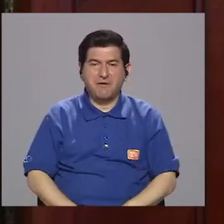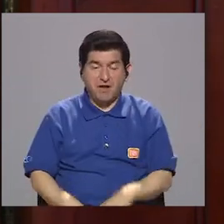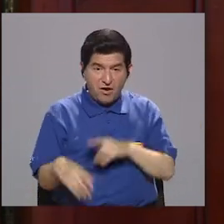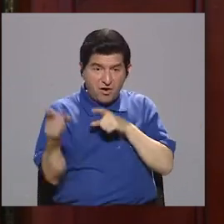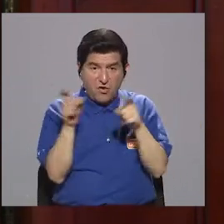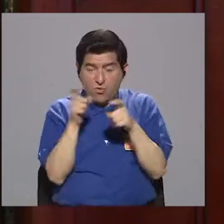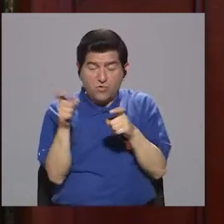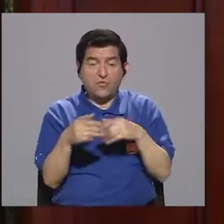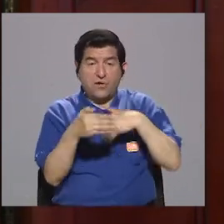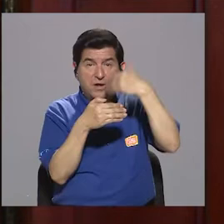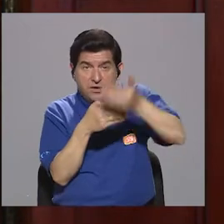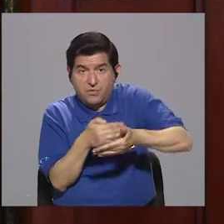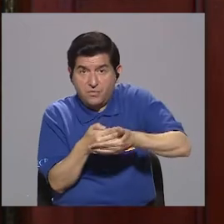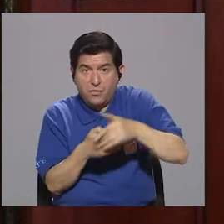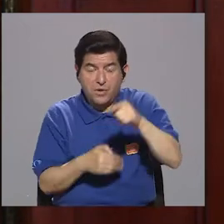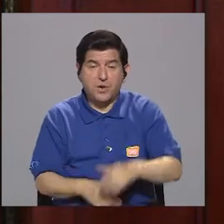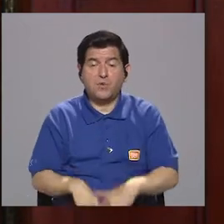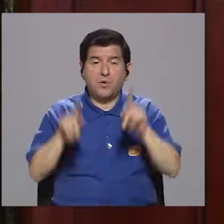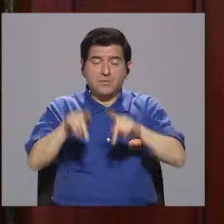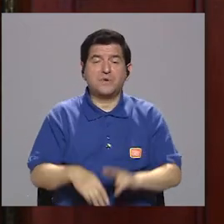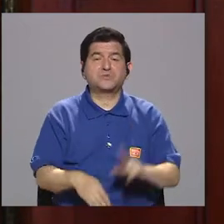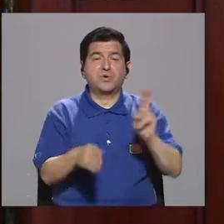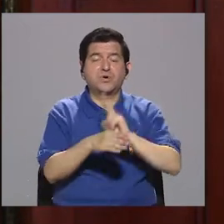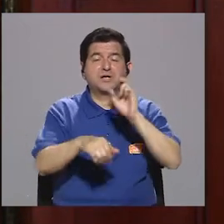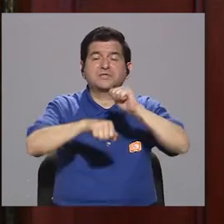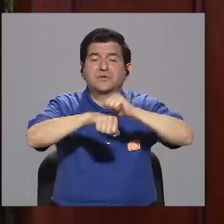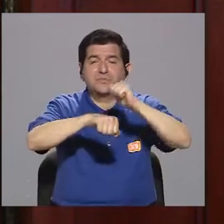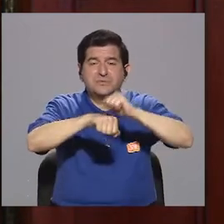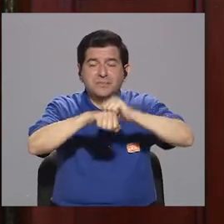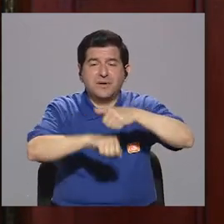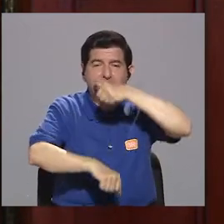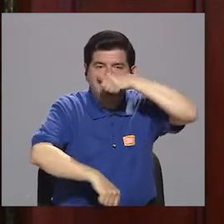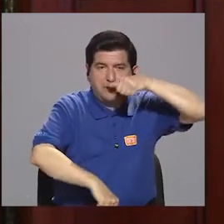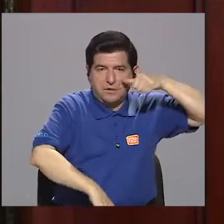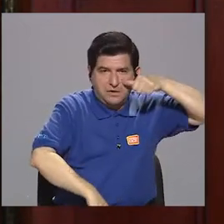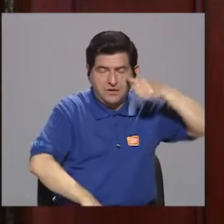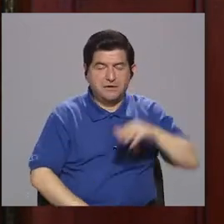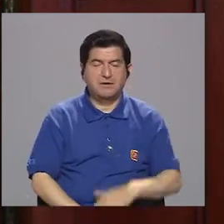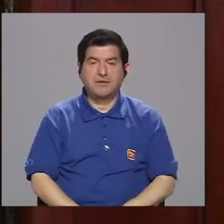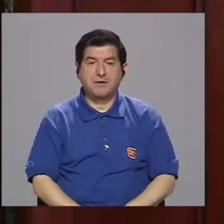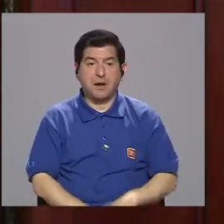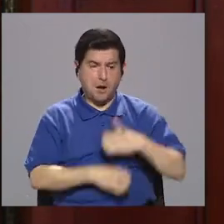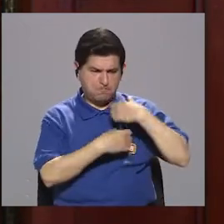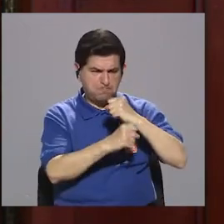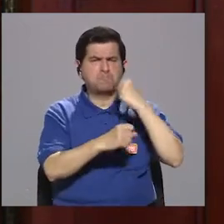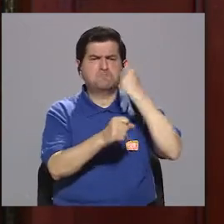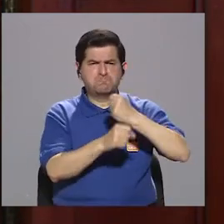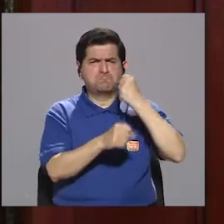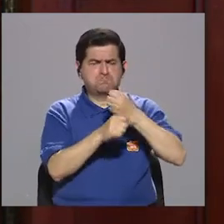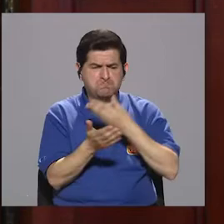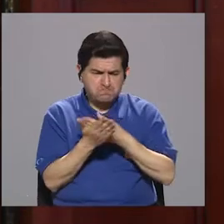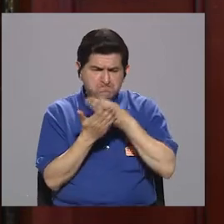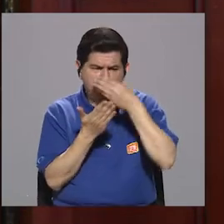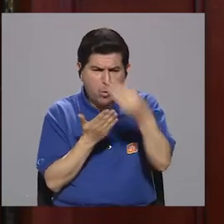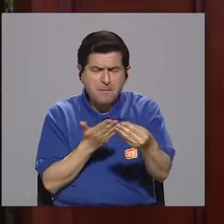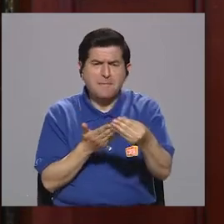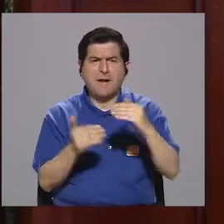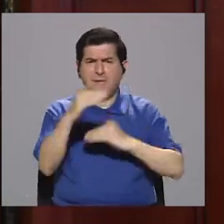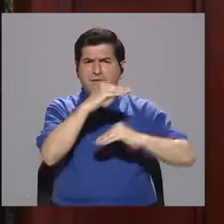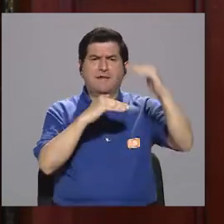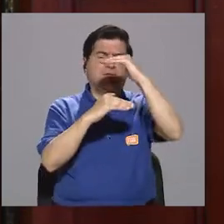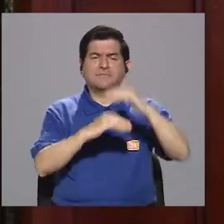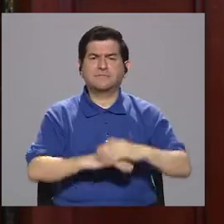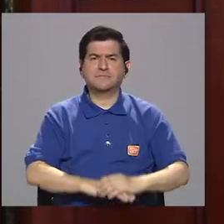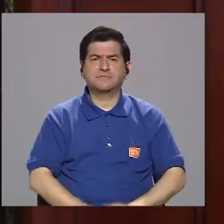tomado por piedreros, como les llamamos, y la municipalidad hizo un esfuerzo por adquirir ese inmueble.